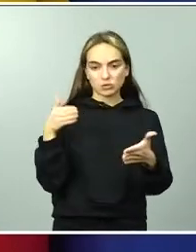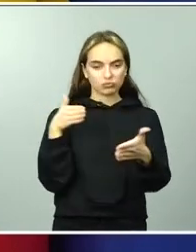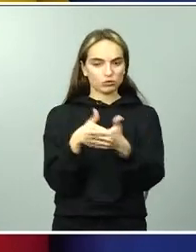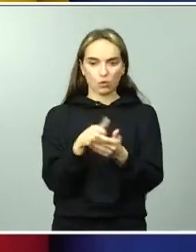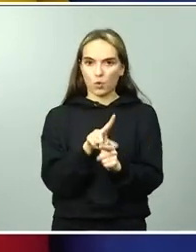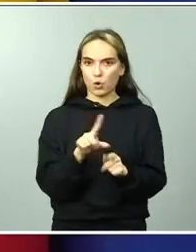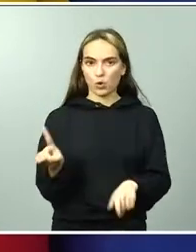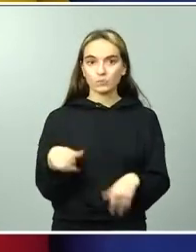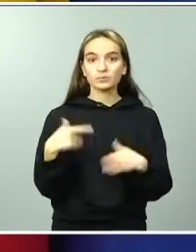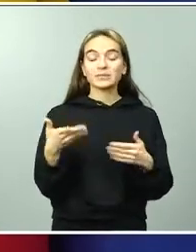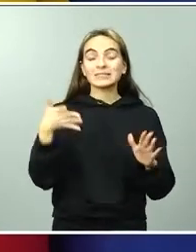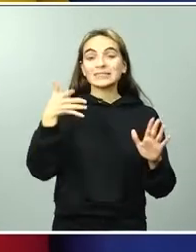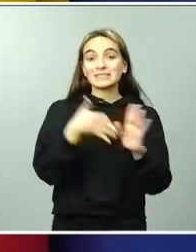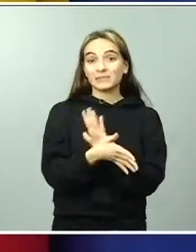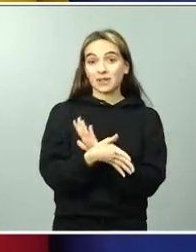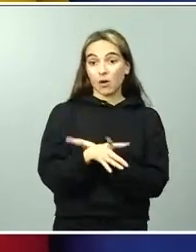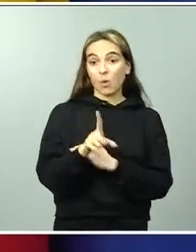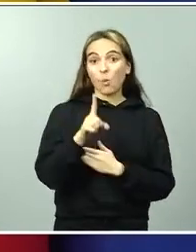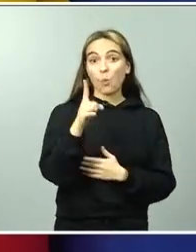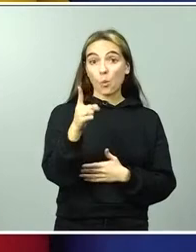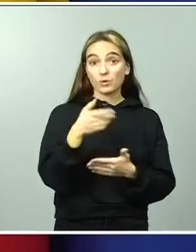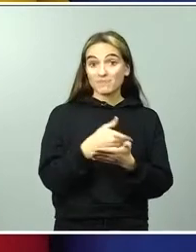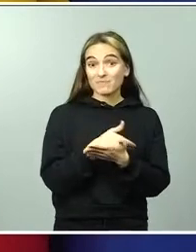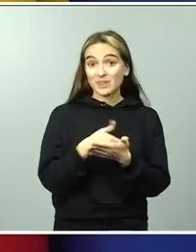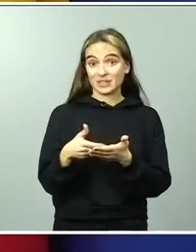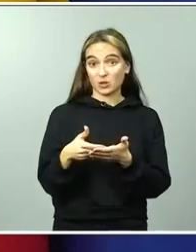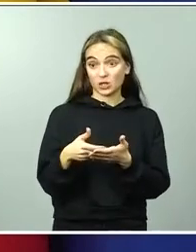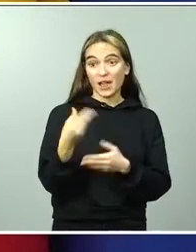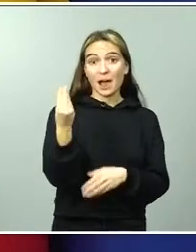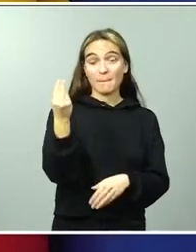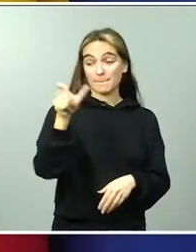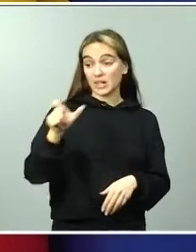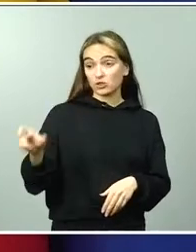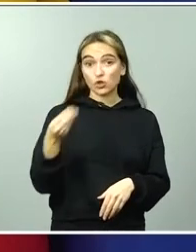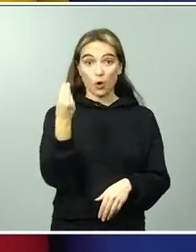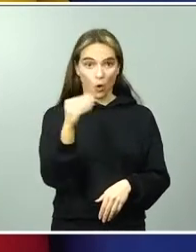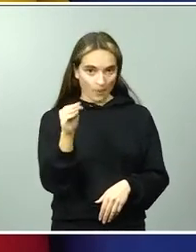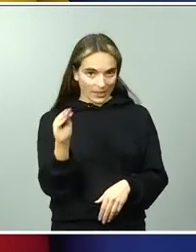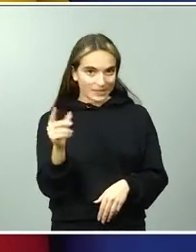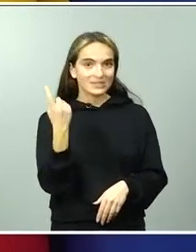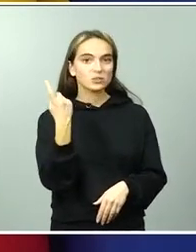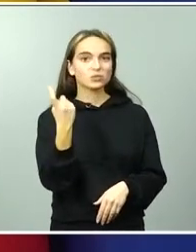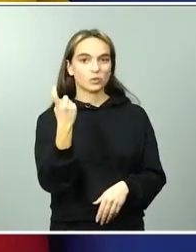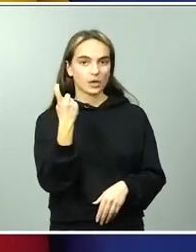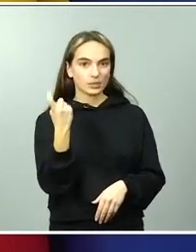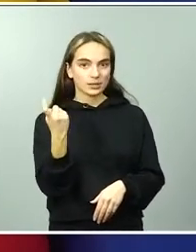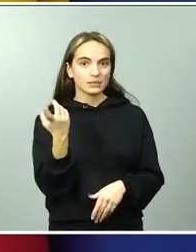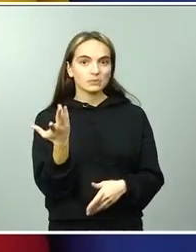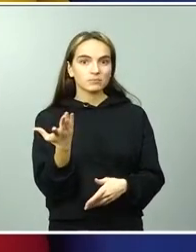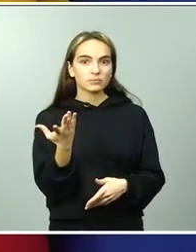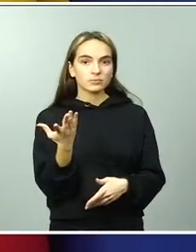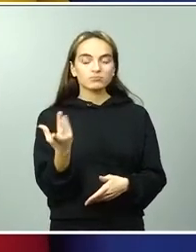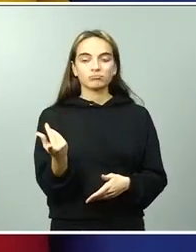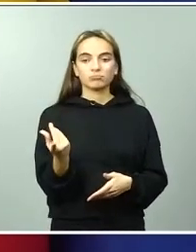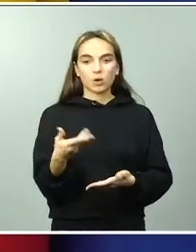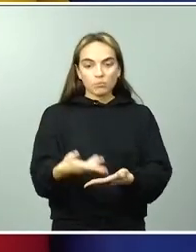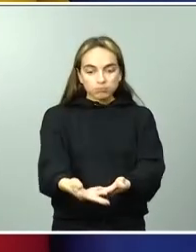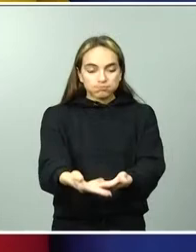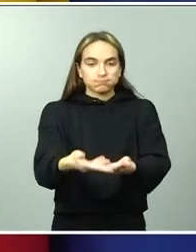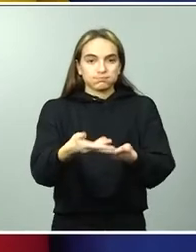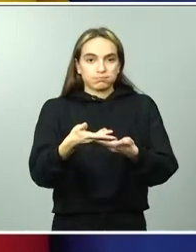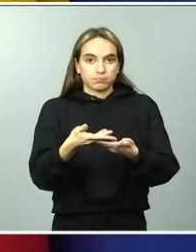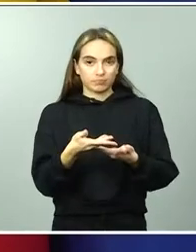millón de jóvenes de nuestro país, más de un millón de jóvenes de estudiantes van a poder beneficiarse de este importante